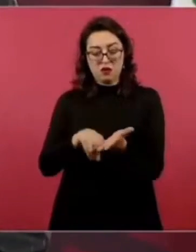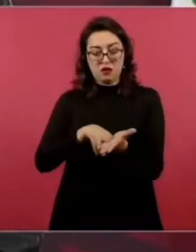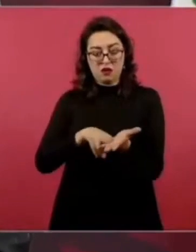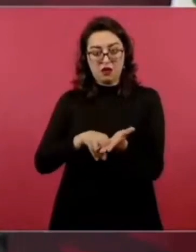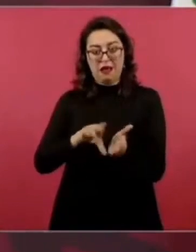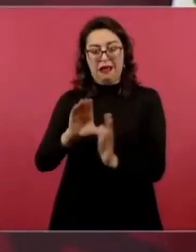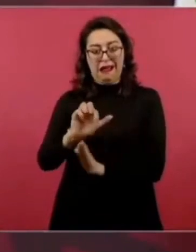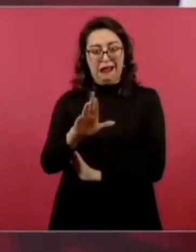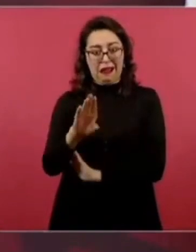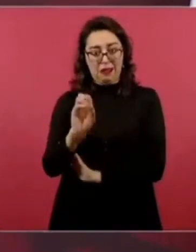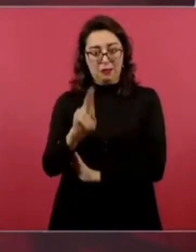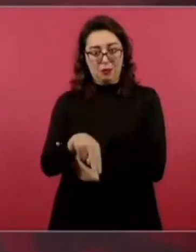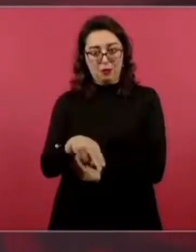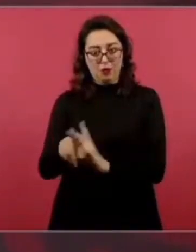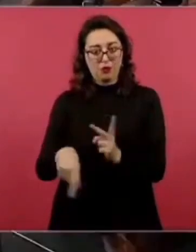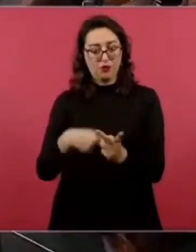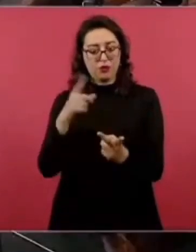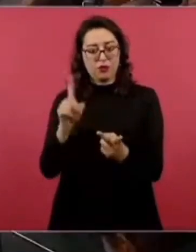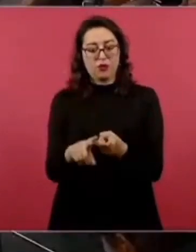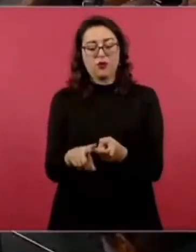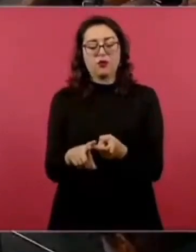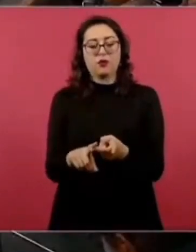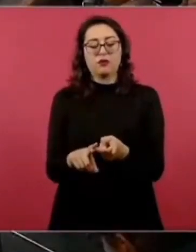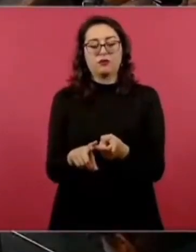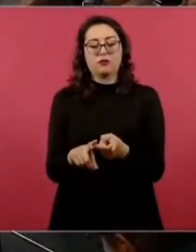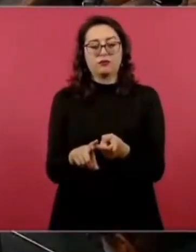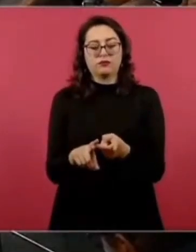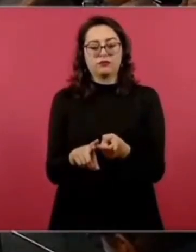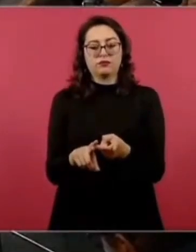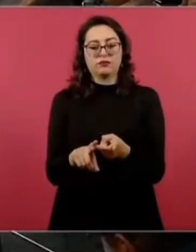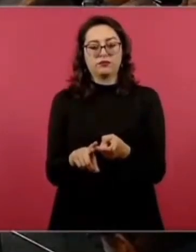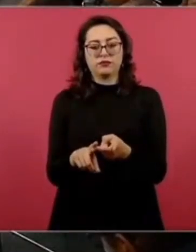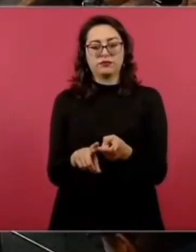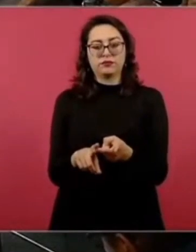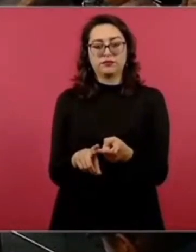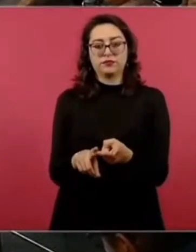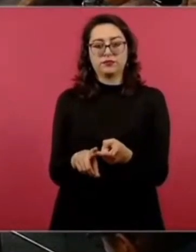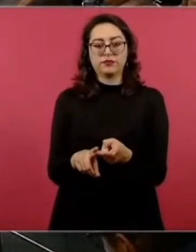materiales para la